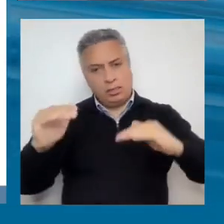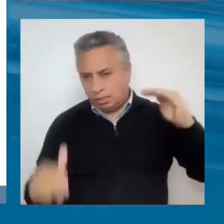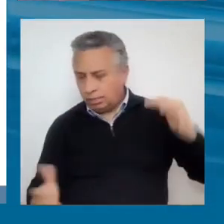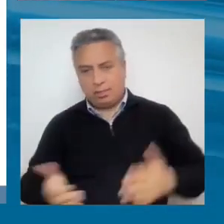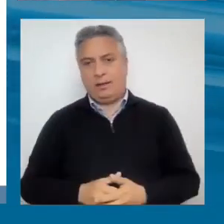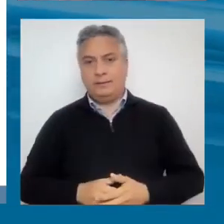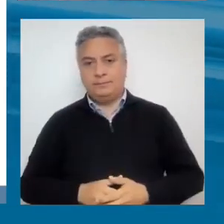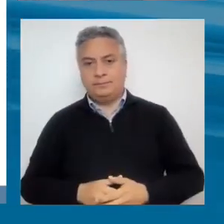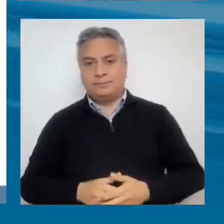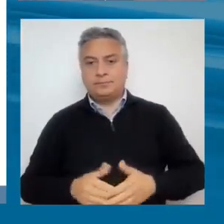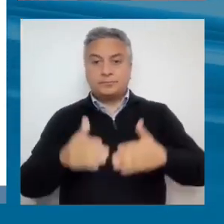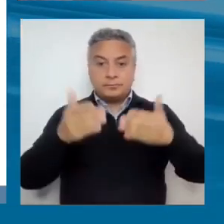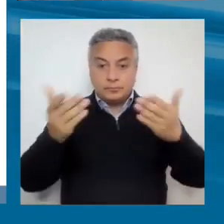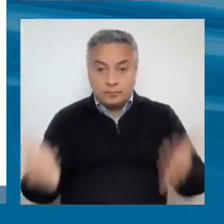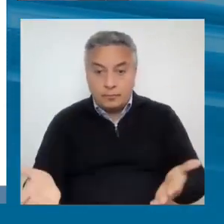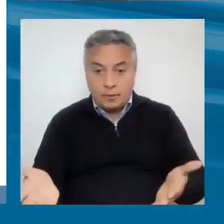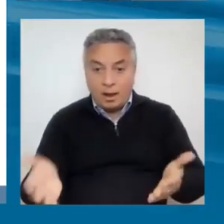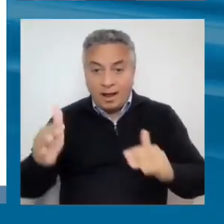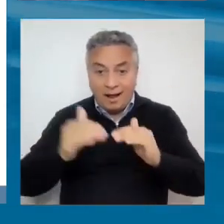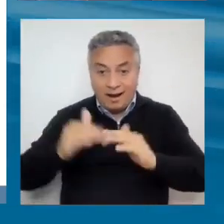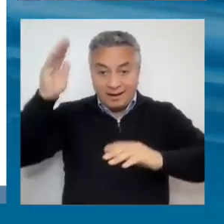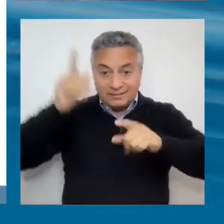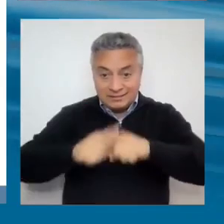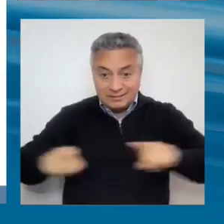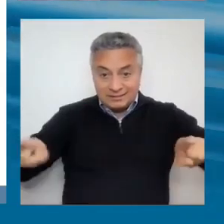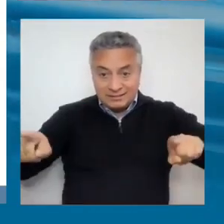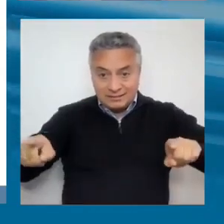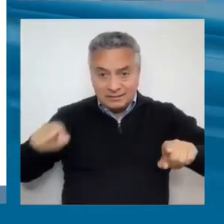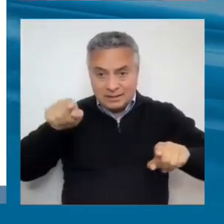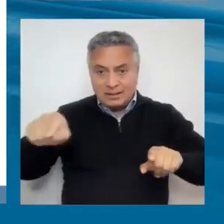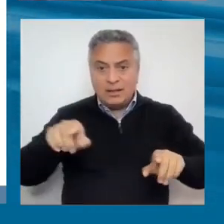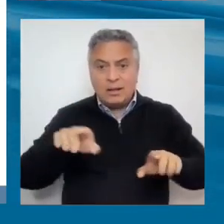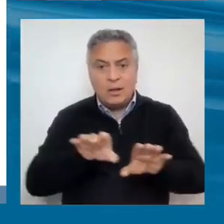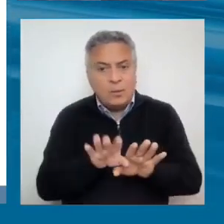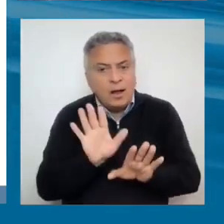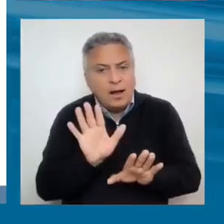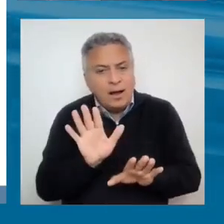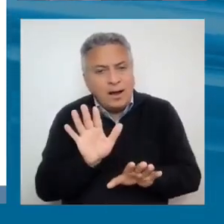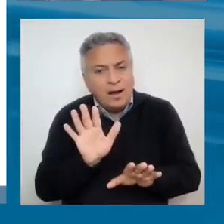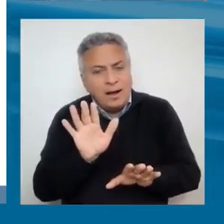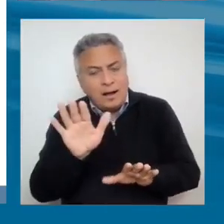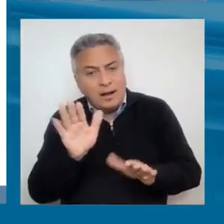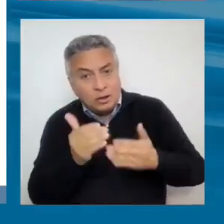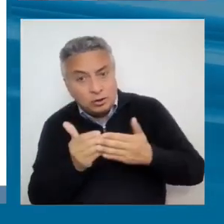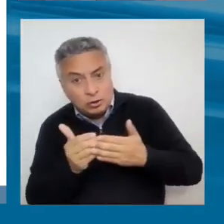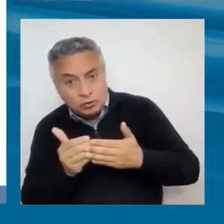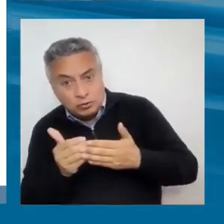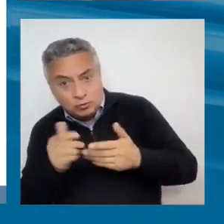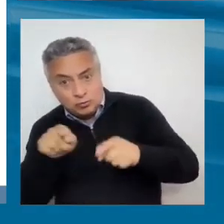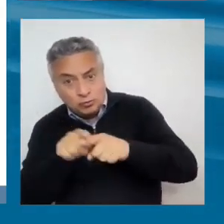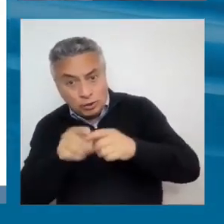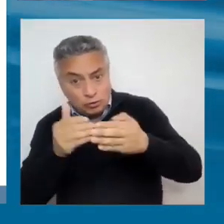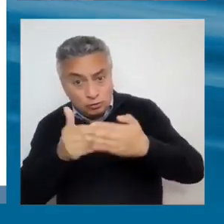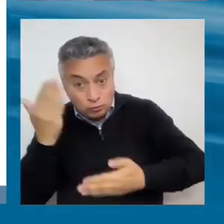incluido un tema que no es nuevo, pero sí es nuevo como parte de pensar sobre la desigualdad.